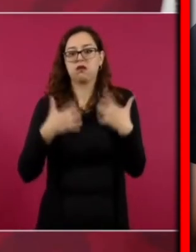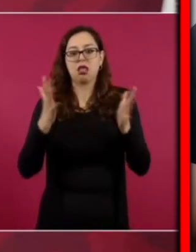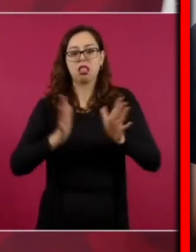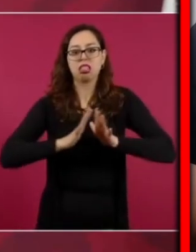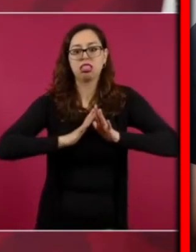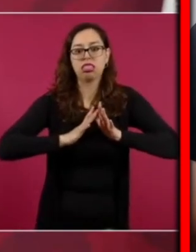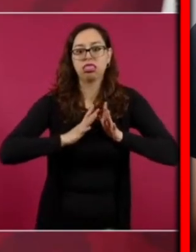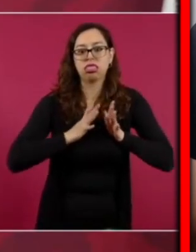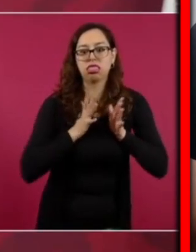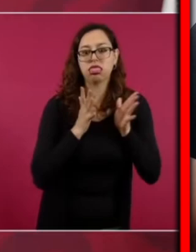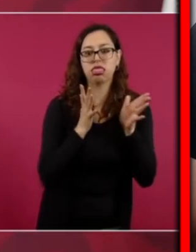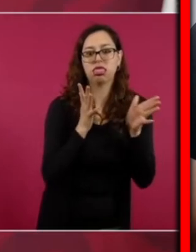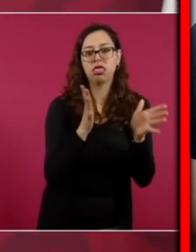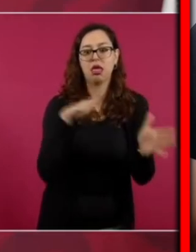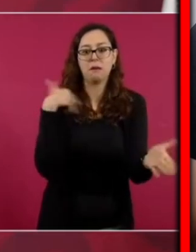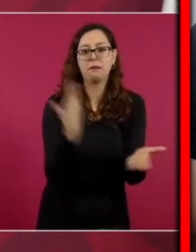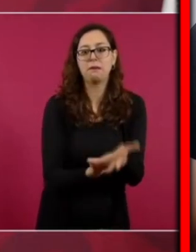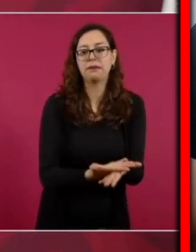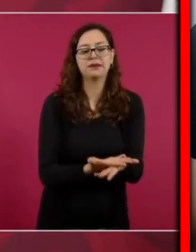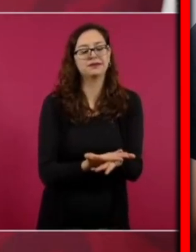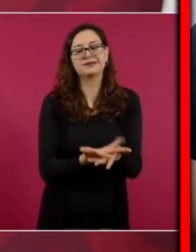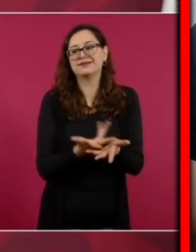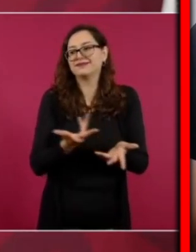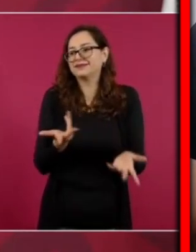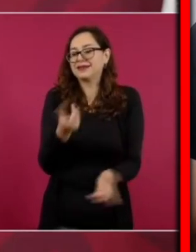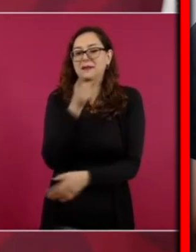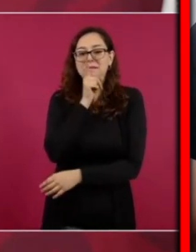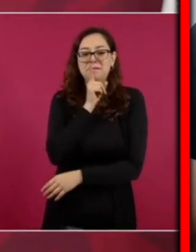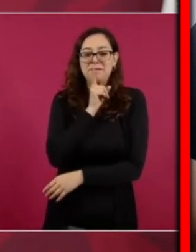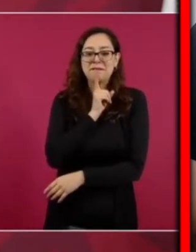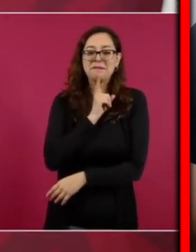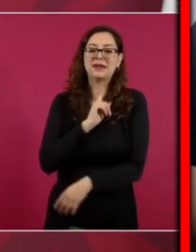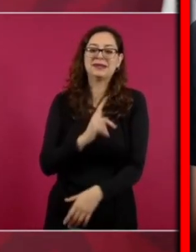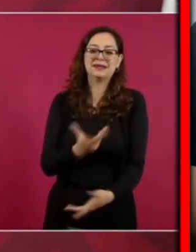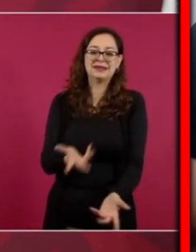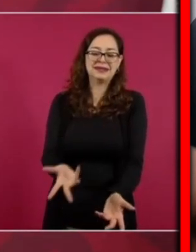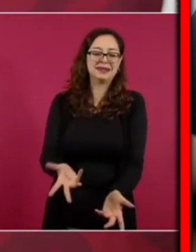y sin hacer gestos